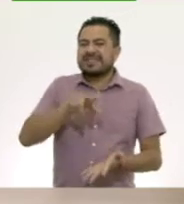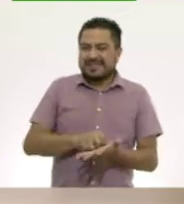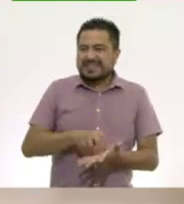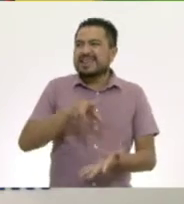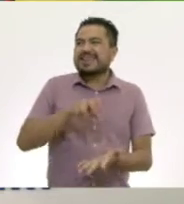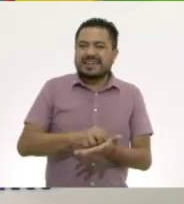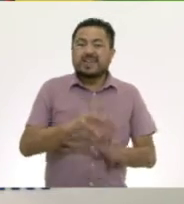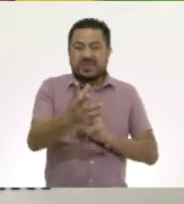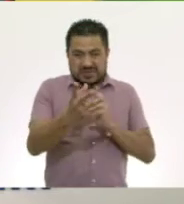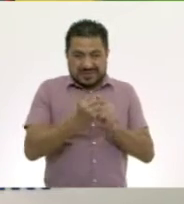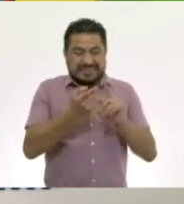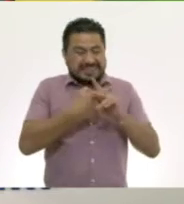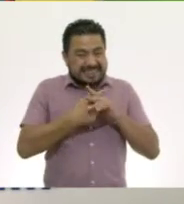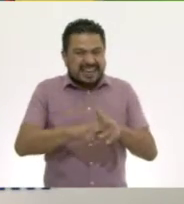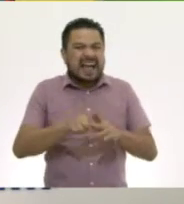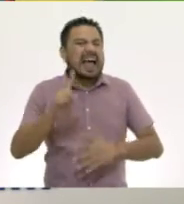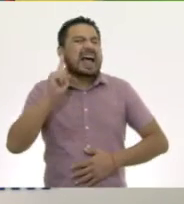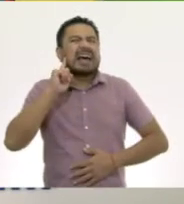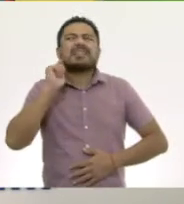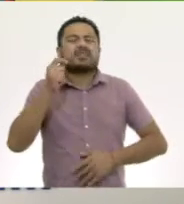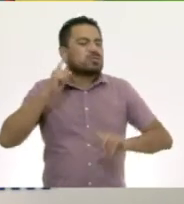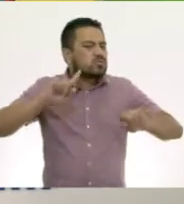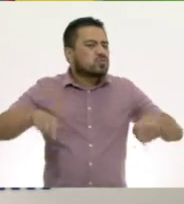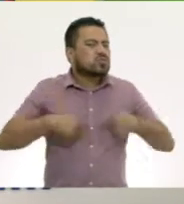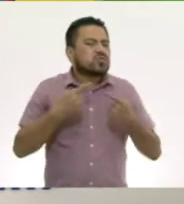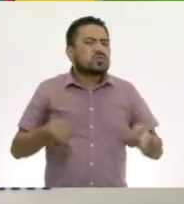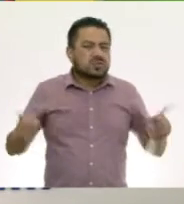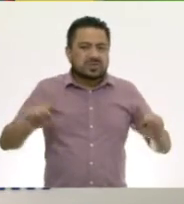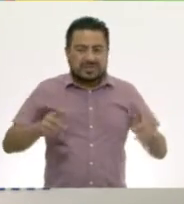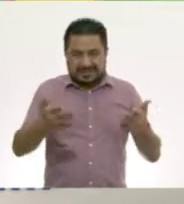y juntos. ¡Comencemos! ¡Que suene la música!